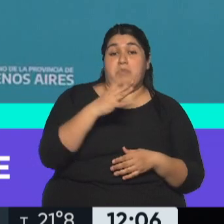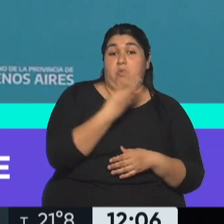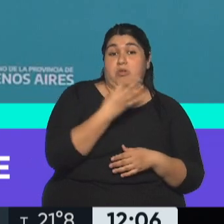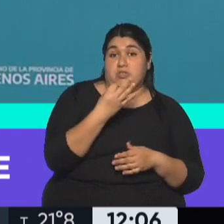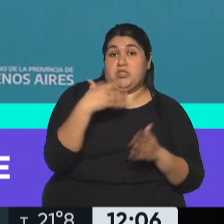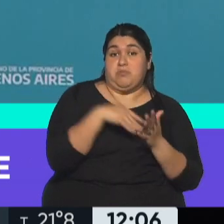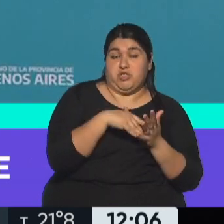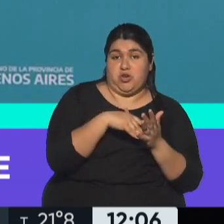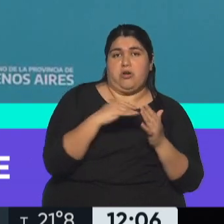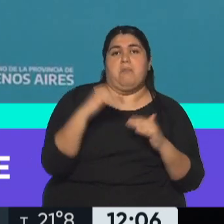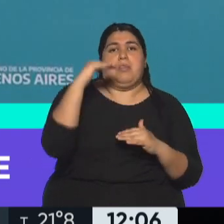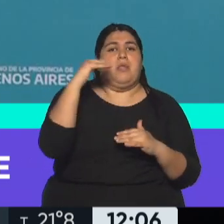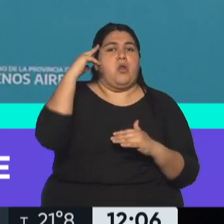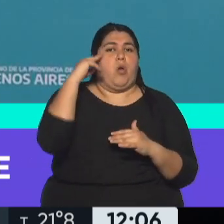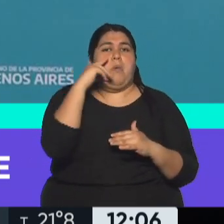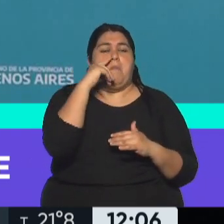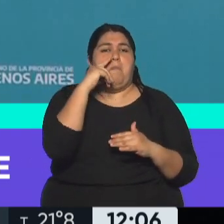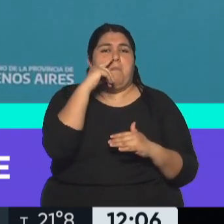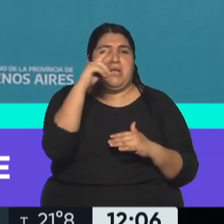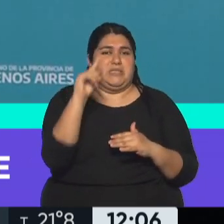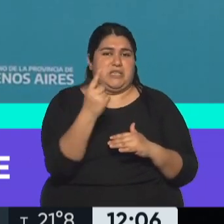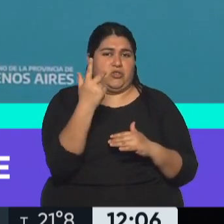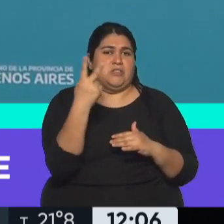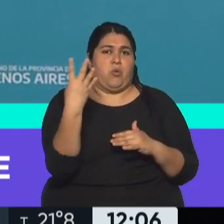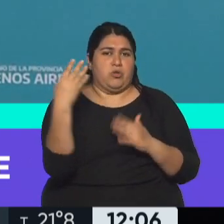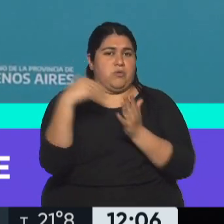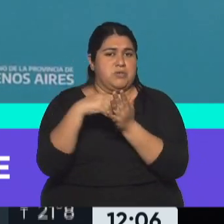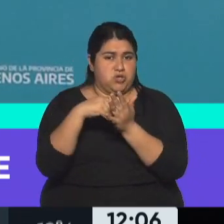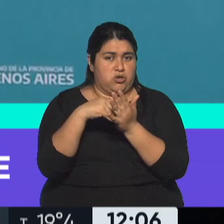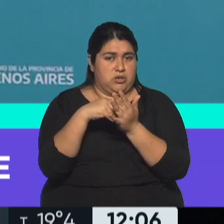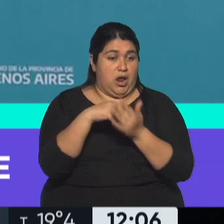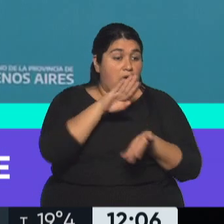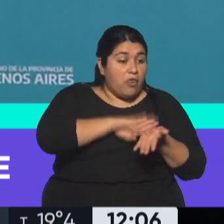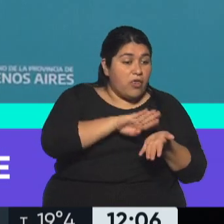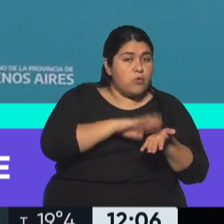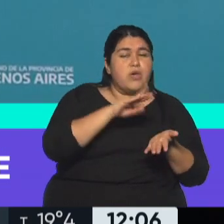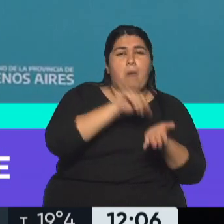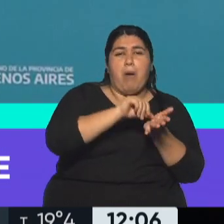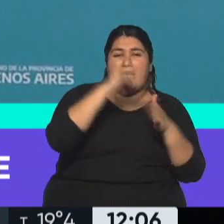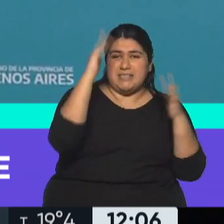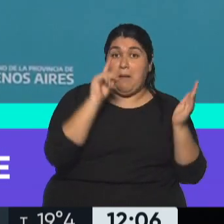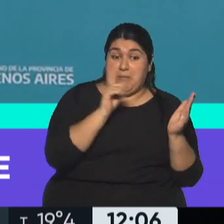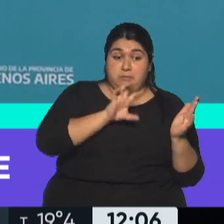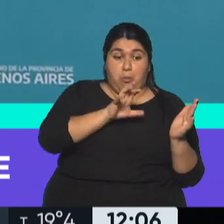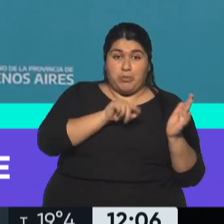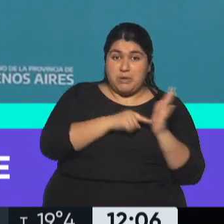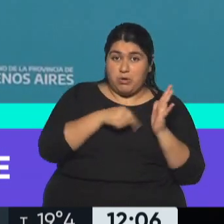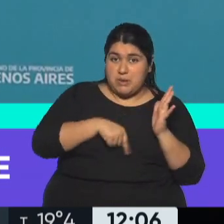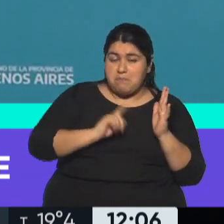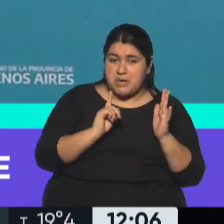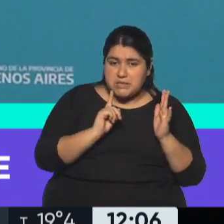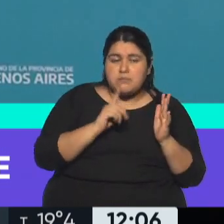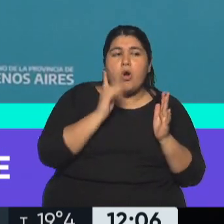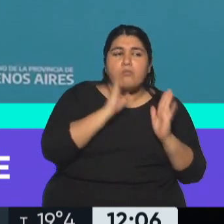millones a 9.134 millones. Sube la deuda externa, digamos, de la provincia de Buenos Aires en